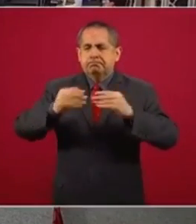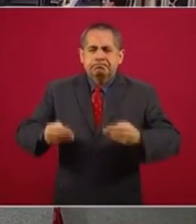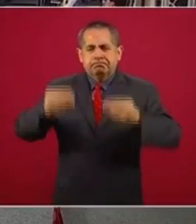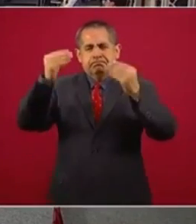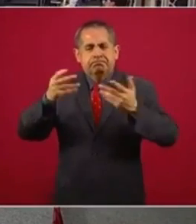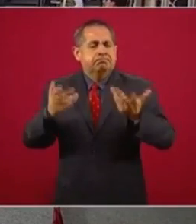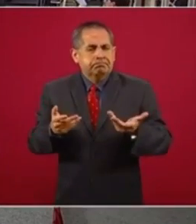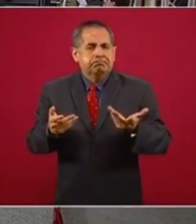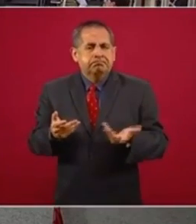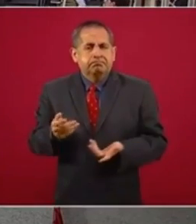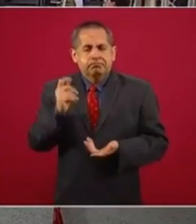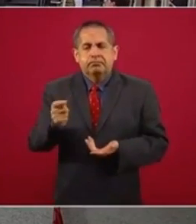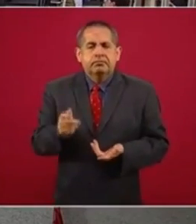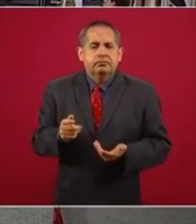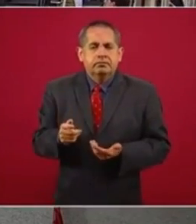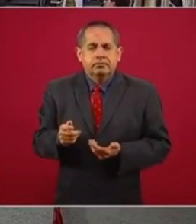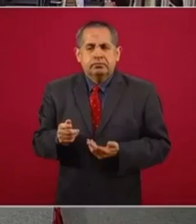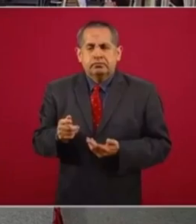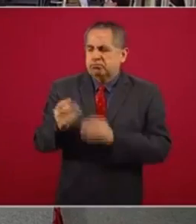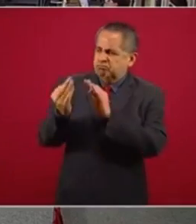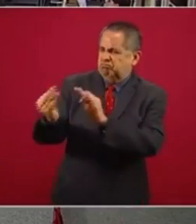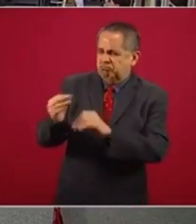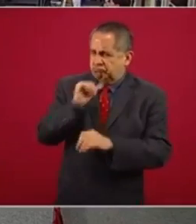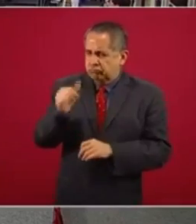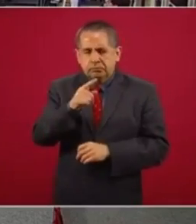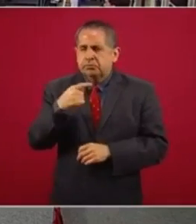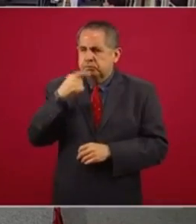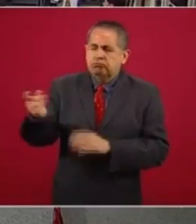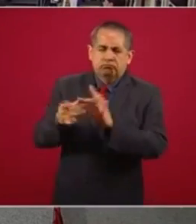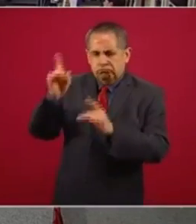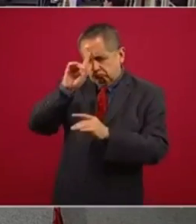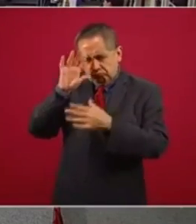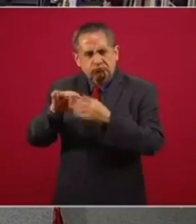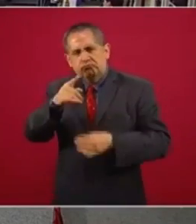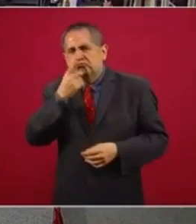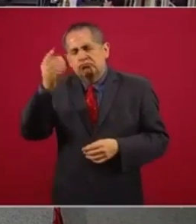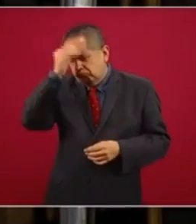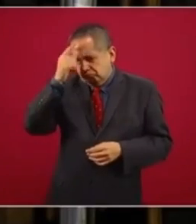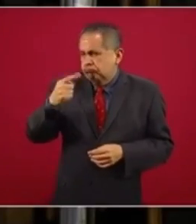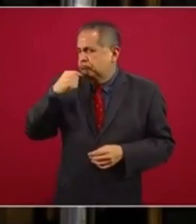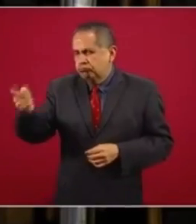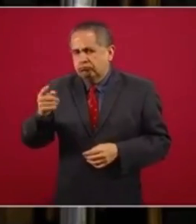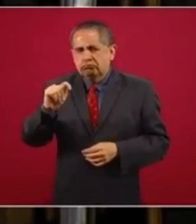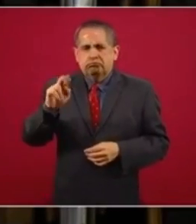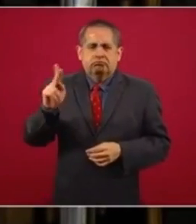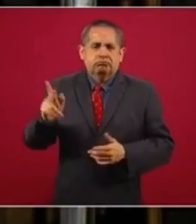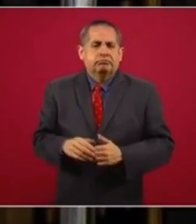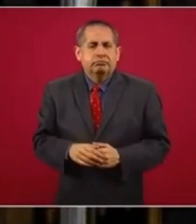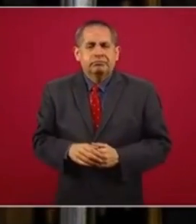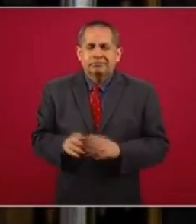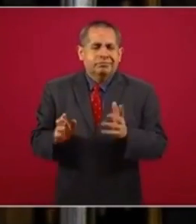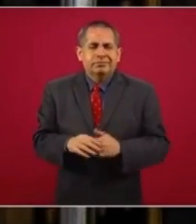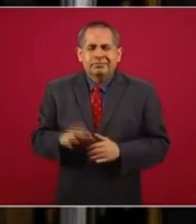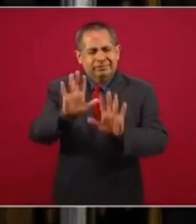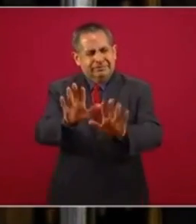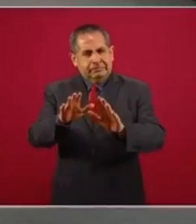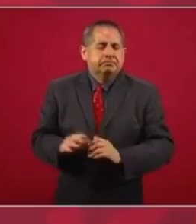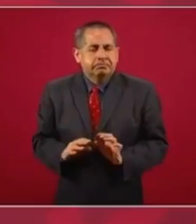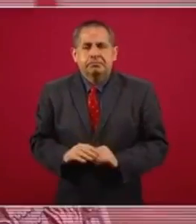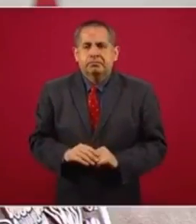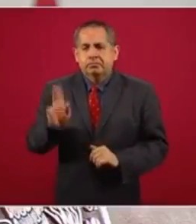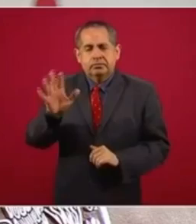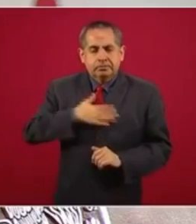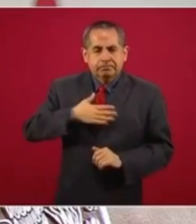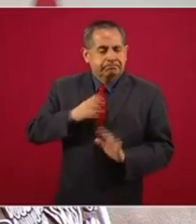muro y en este, pues, de no buscar la confrontación, ¿cuál sería su postura? O sea, ¿qué le diría usted al presidente Donald Trump? No nos adelantemos,